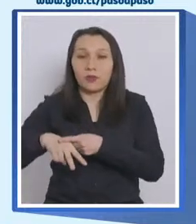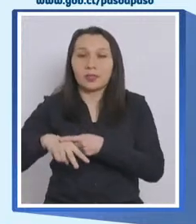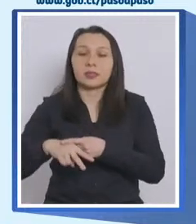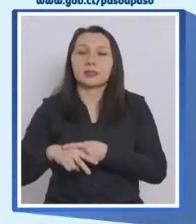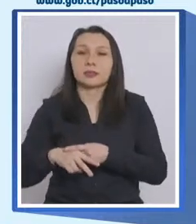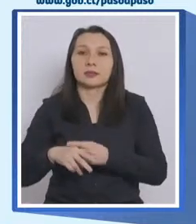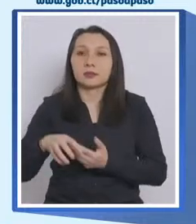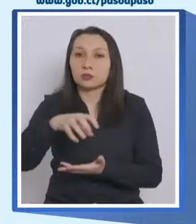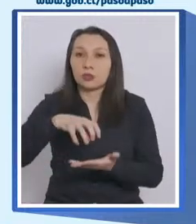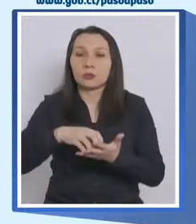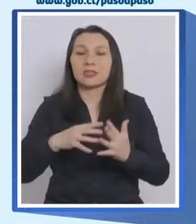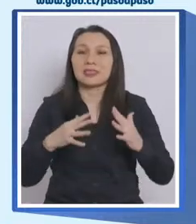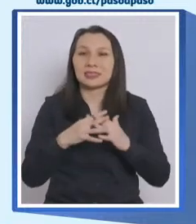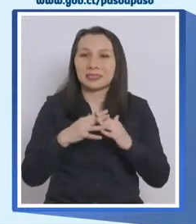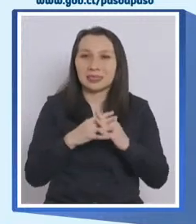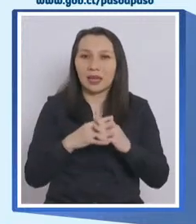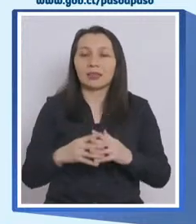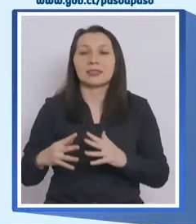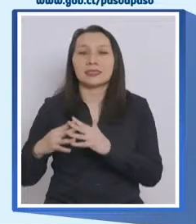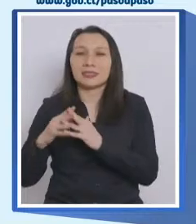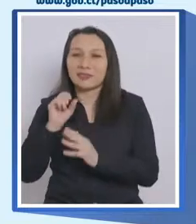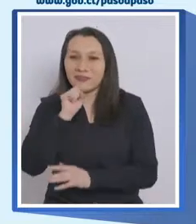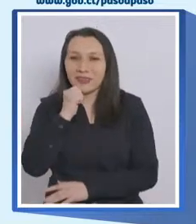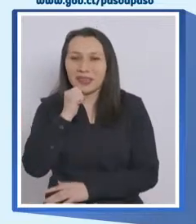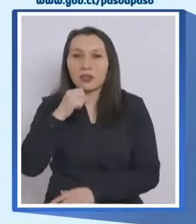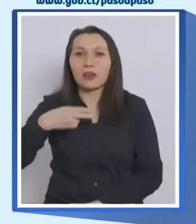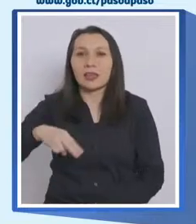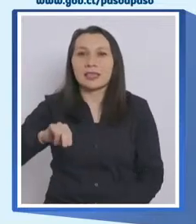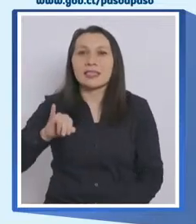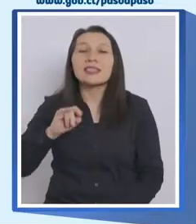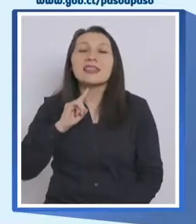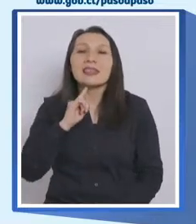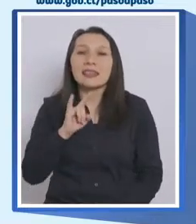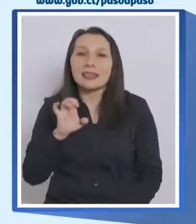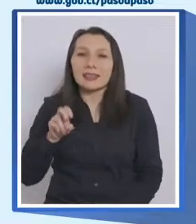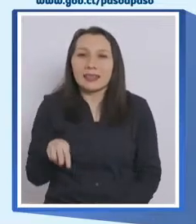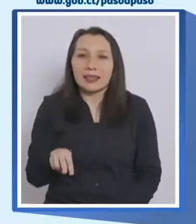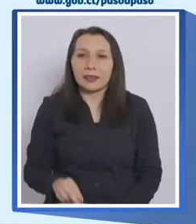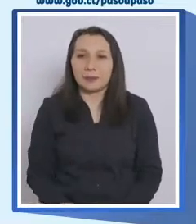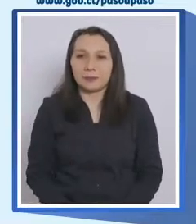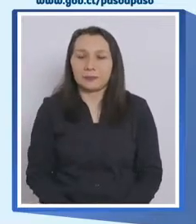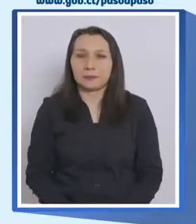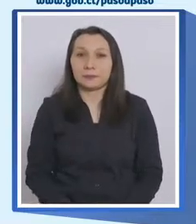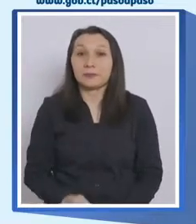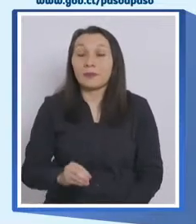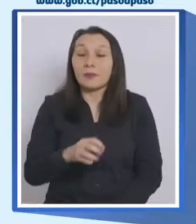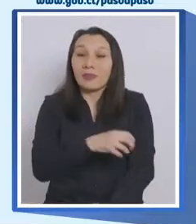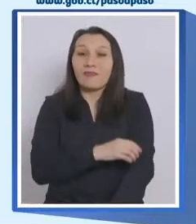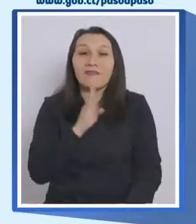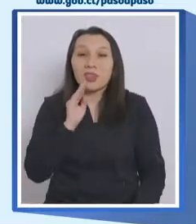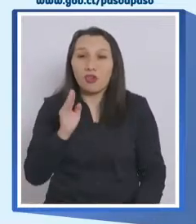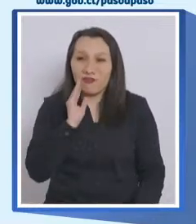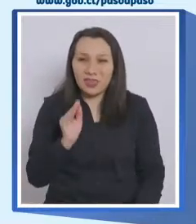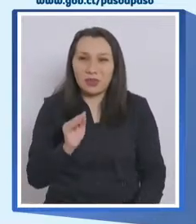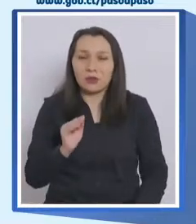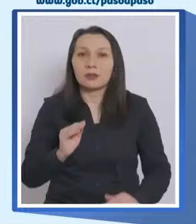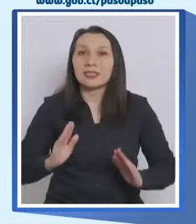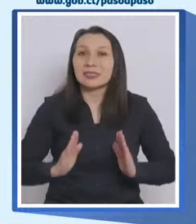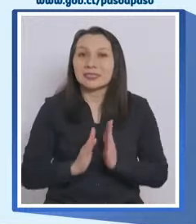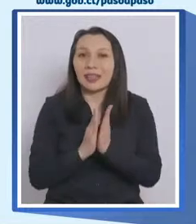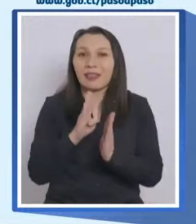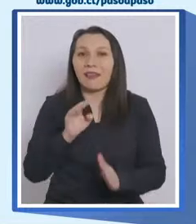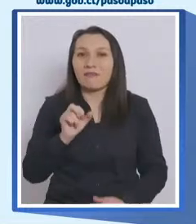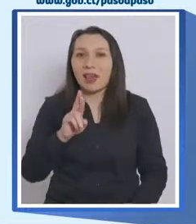las comunas de Chillán, Chillán Viejo y Ñiquén, en la región de Bío Bío, las